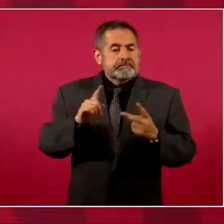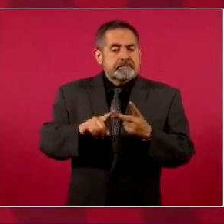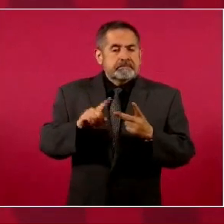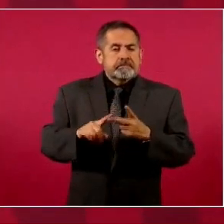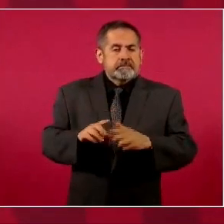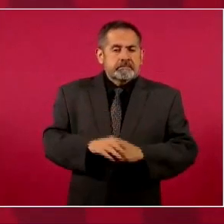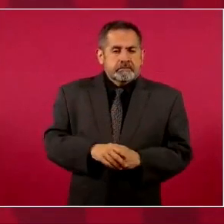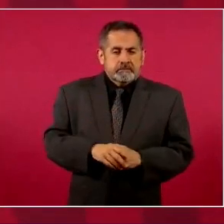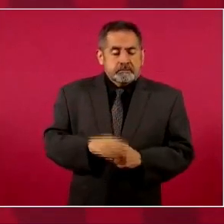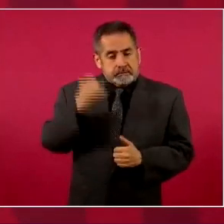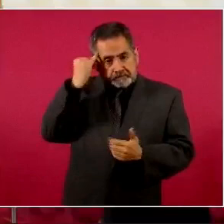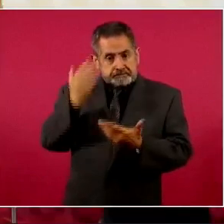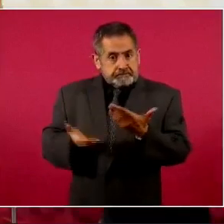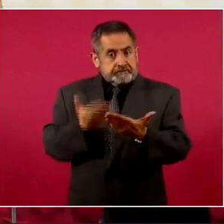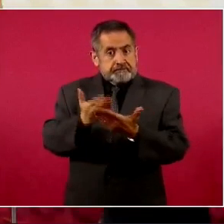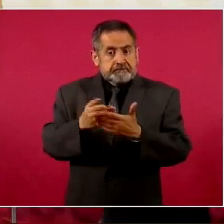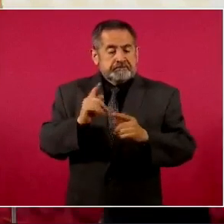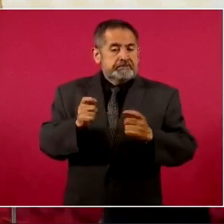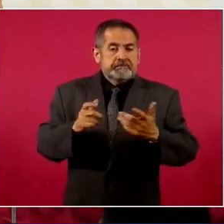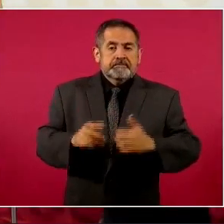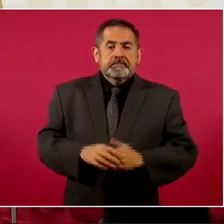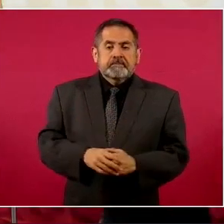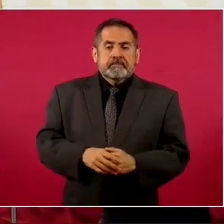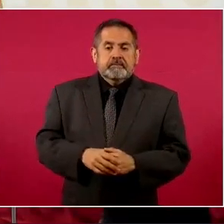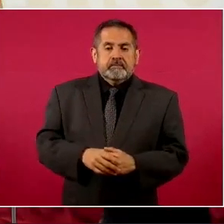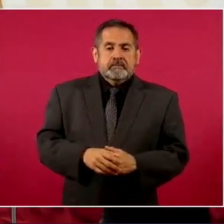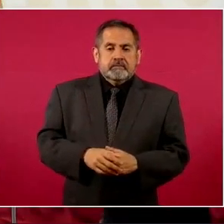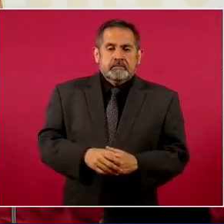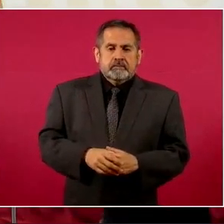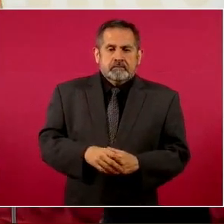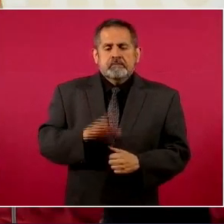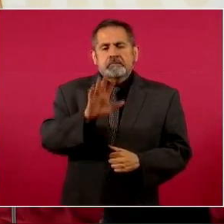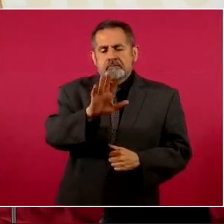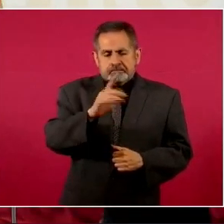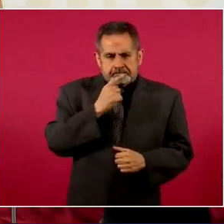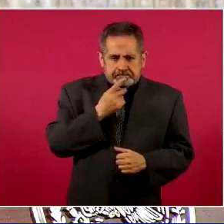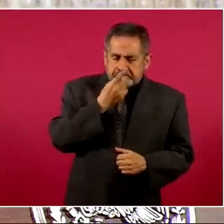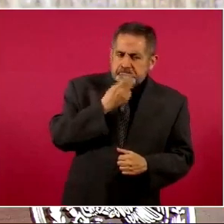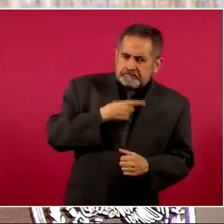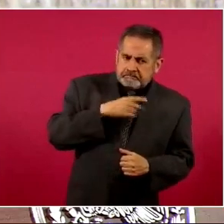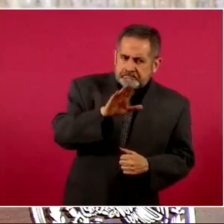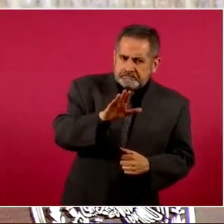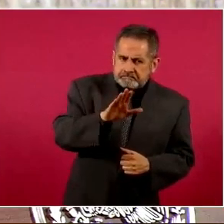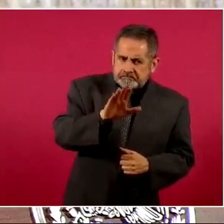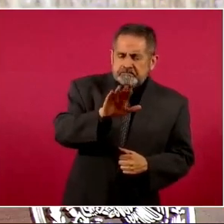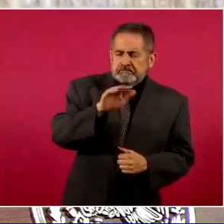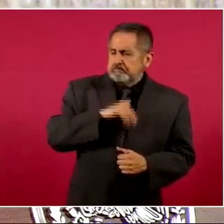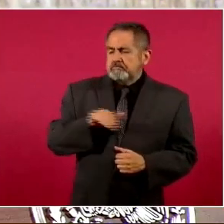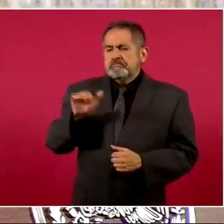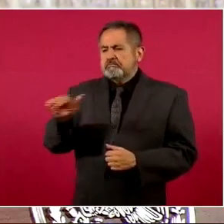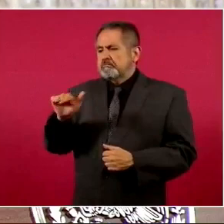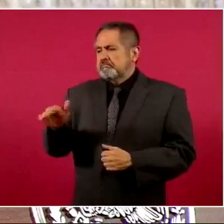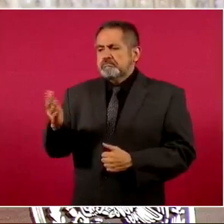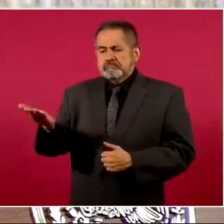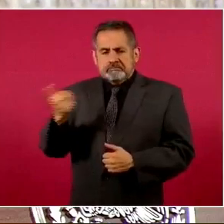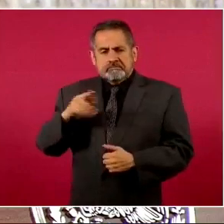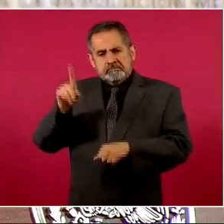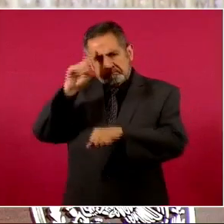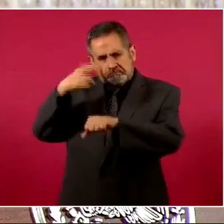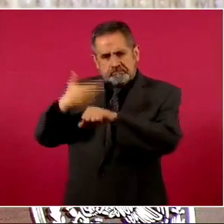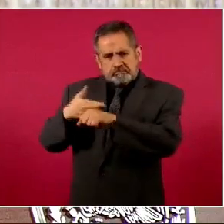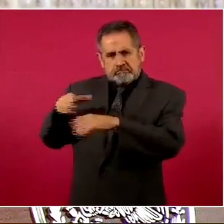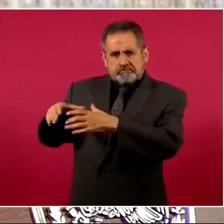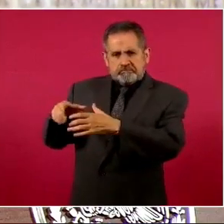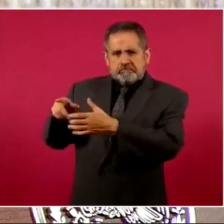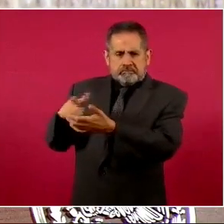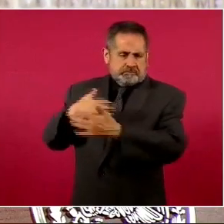planteas es un asunto que vamos a pedir a la consejería jurídica